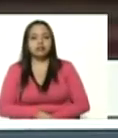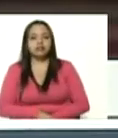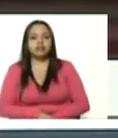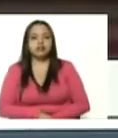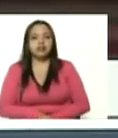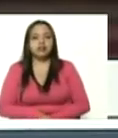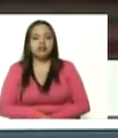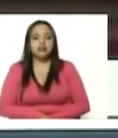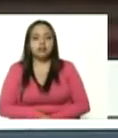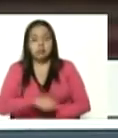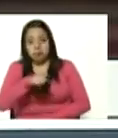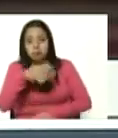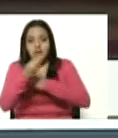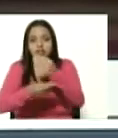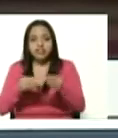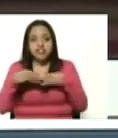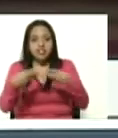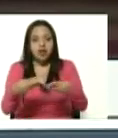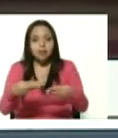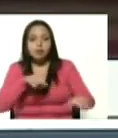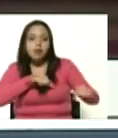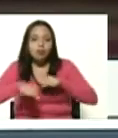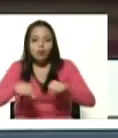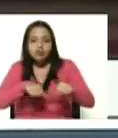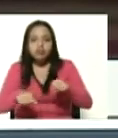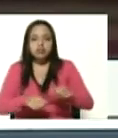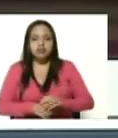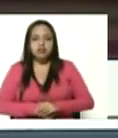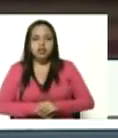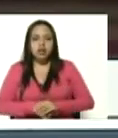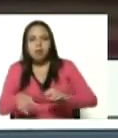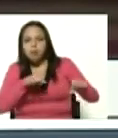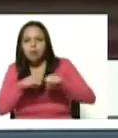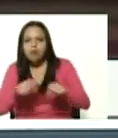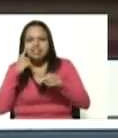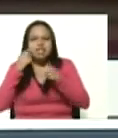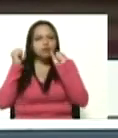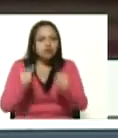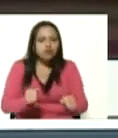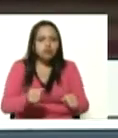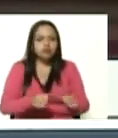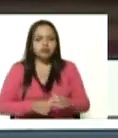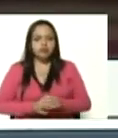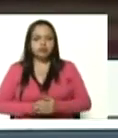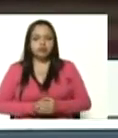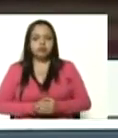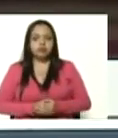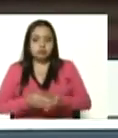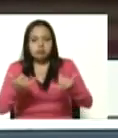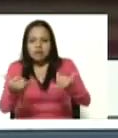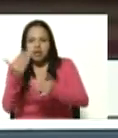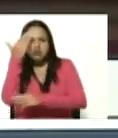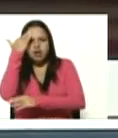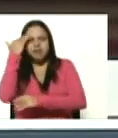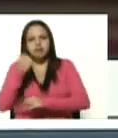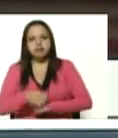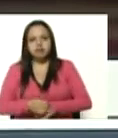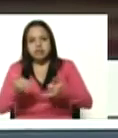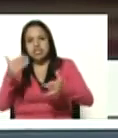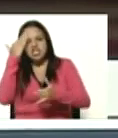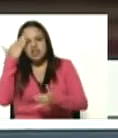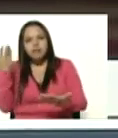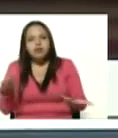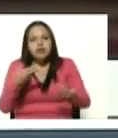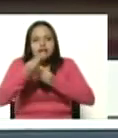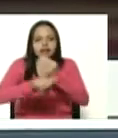flexibilización para moverse para moverse de manera segura ya lo sabemos ya sabemos qué hacer